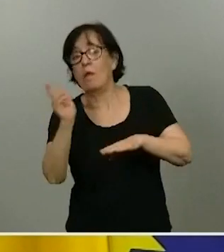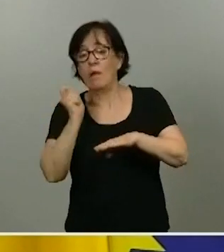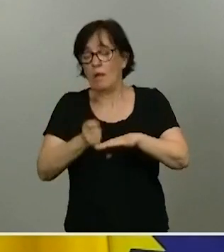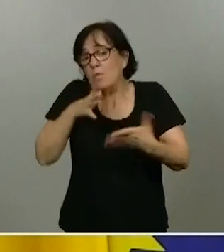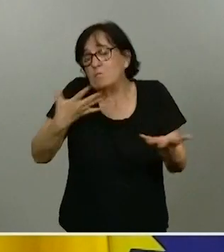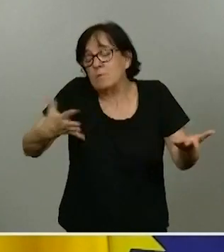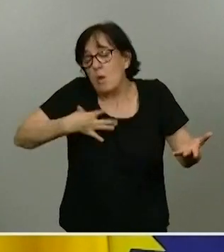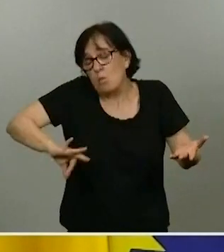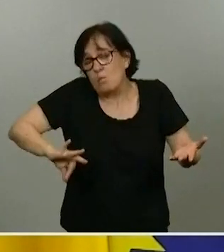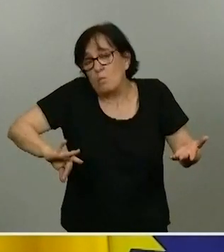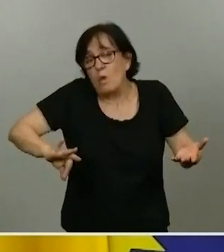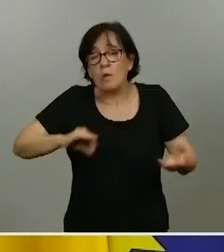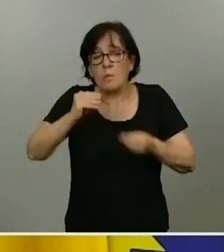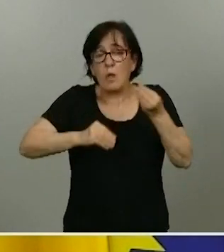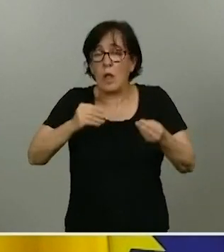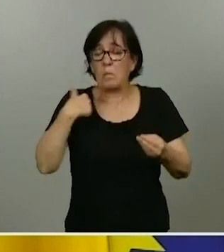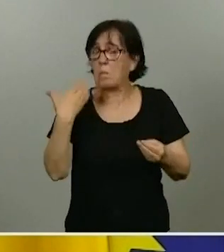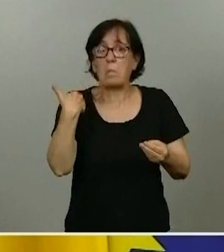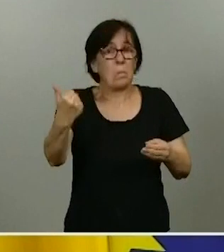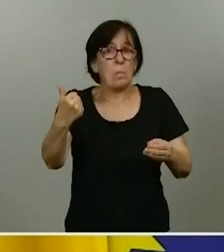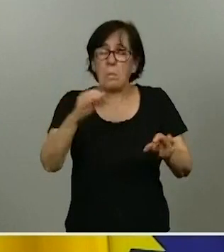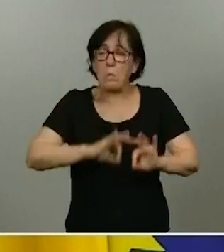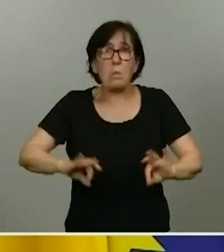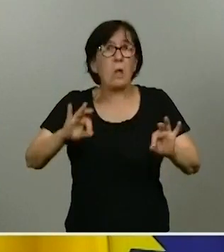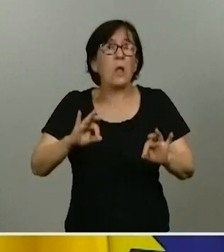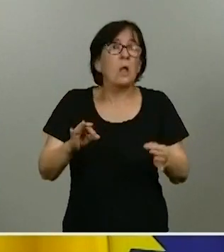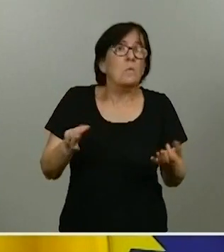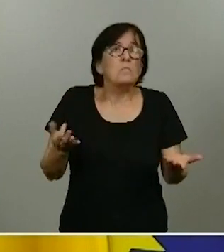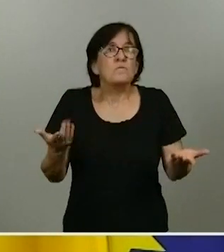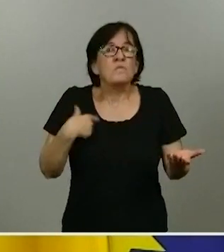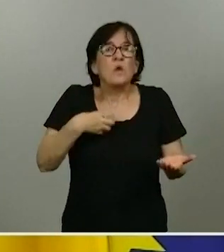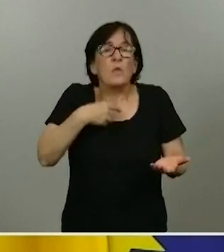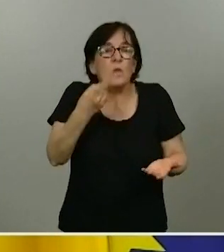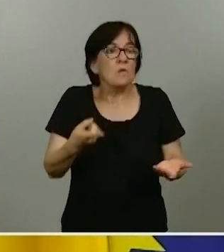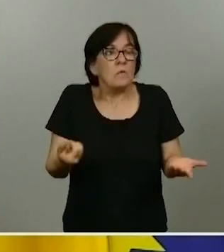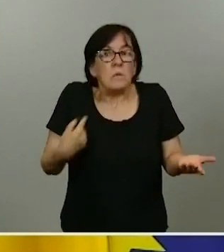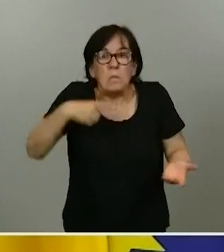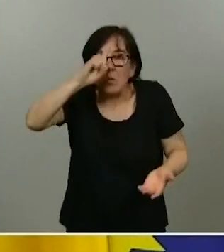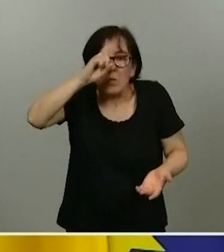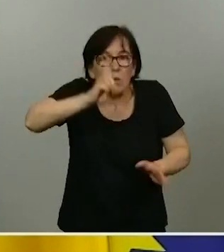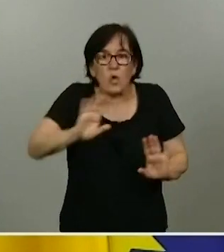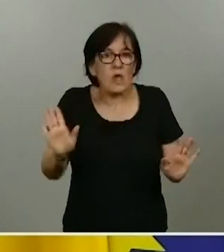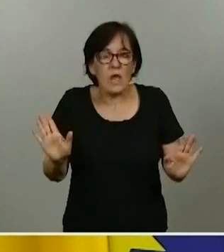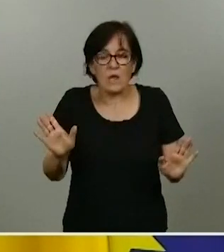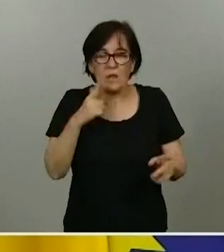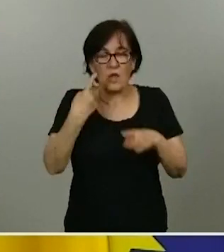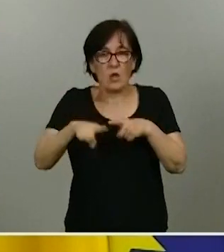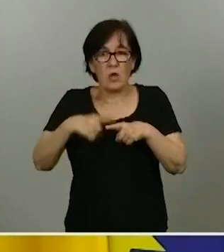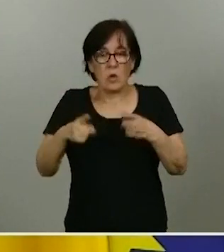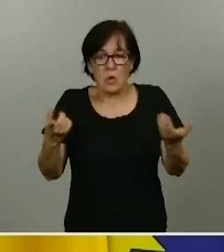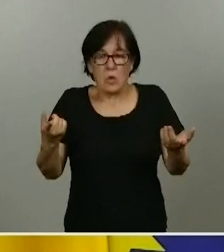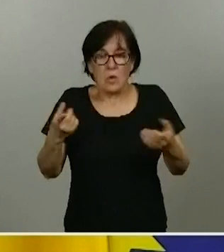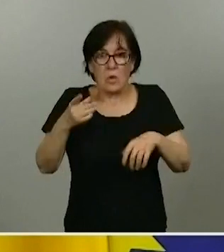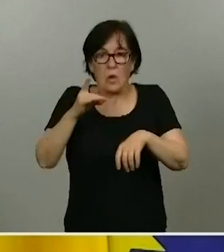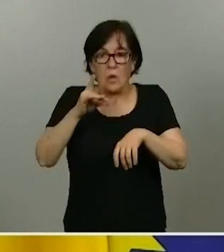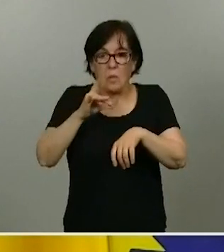podamos. Pero lo cierto es que ahora mismo yo no puedo decir más porque yo no sé nada. Son cosas que a mejor han salido los periódicos, pero que tampoco he